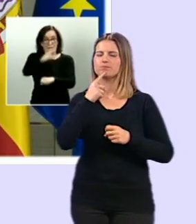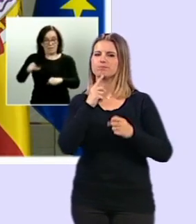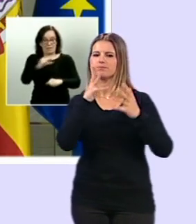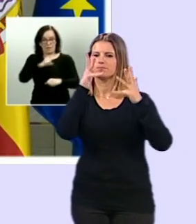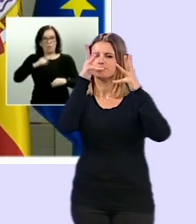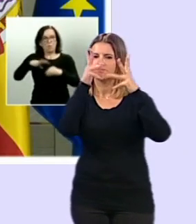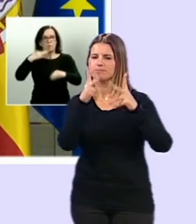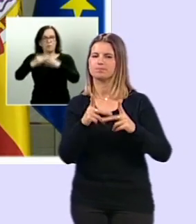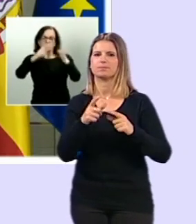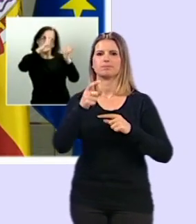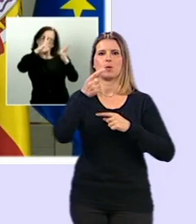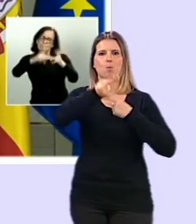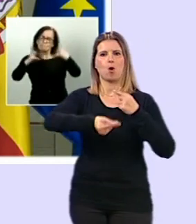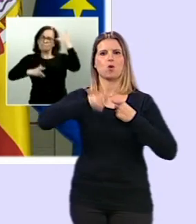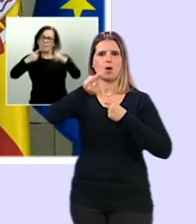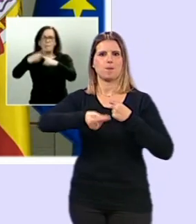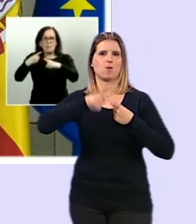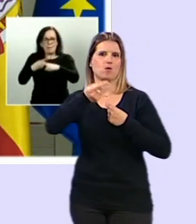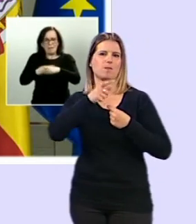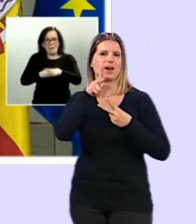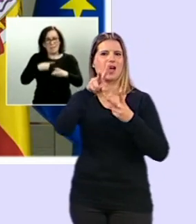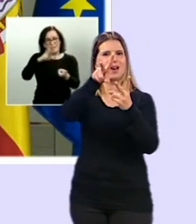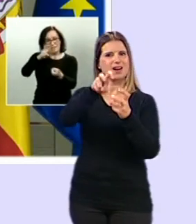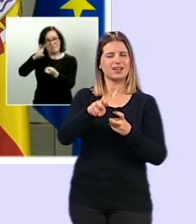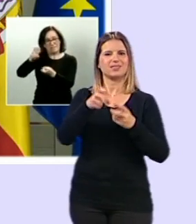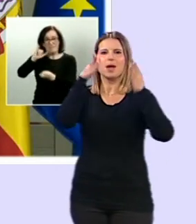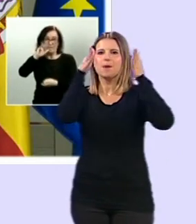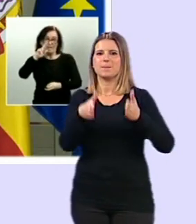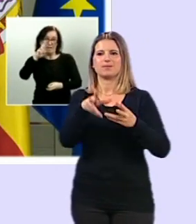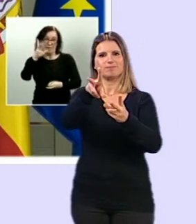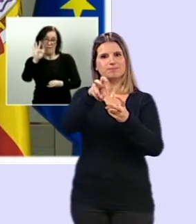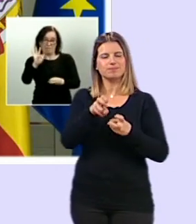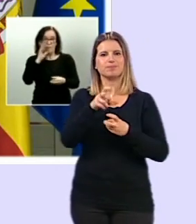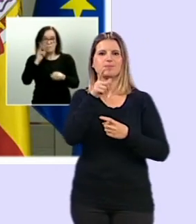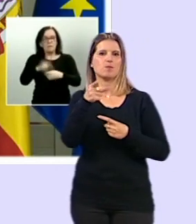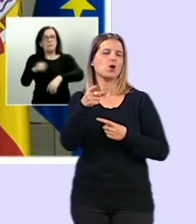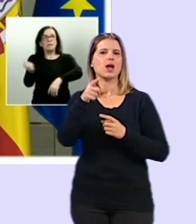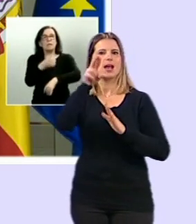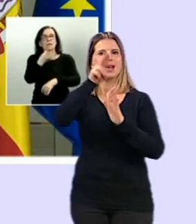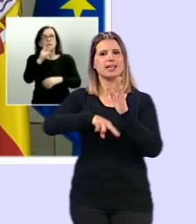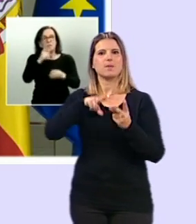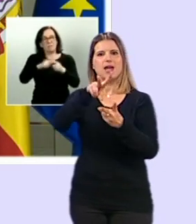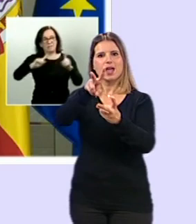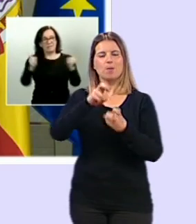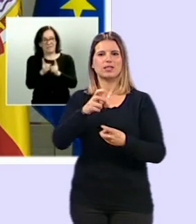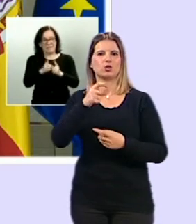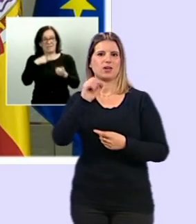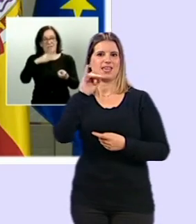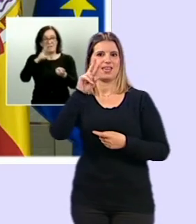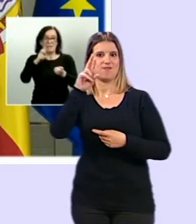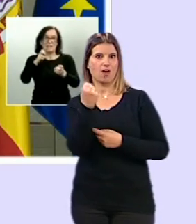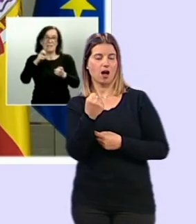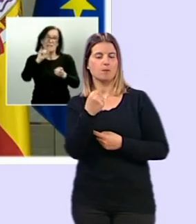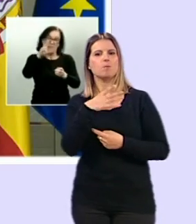de los pagos fraccionados del impuesto sobre la renta de las personas físicas y el ingreso a cuenta del régimen simplificado del impuesto sobre el valor añadido